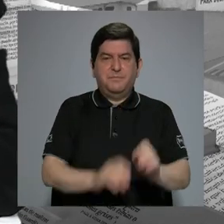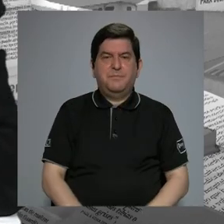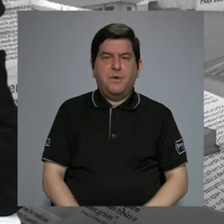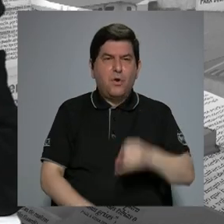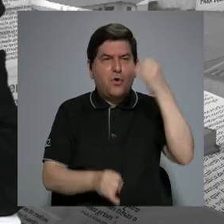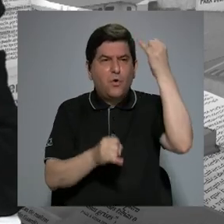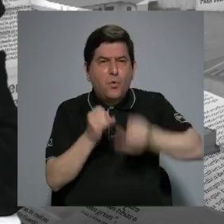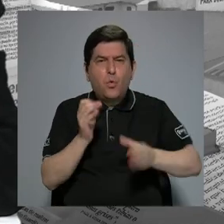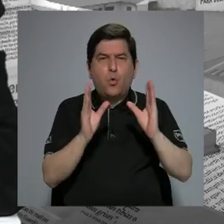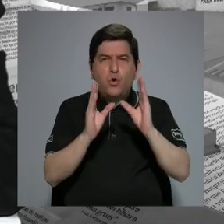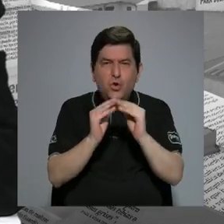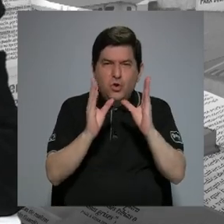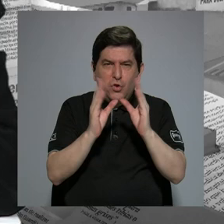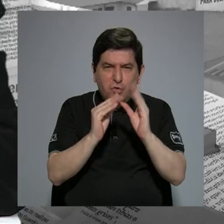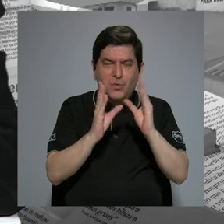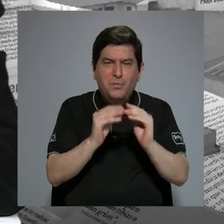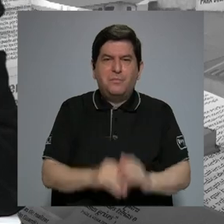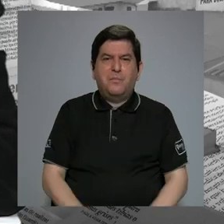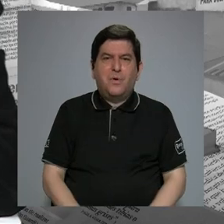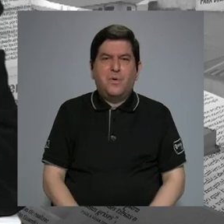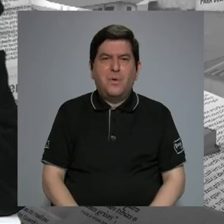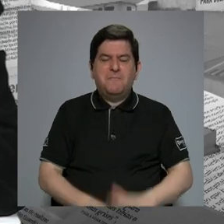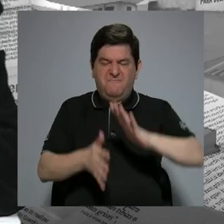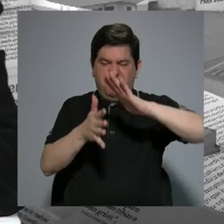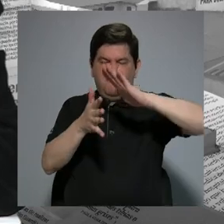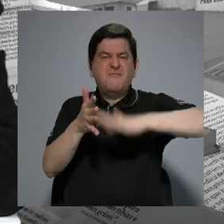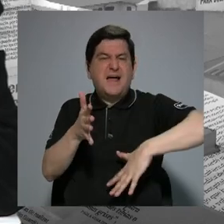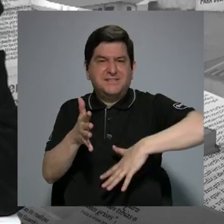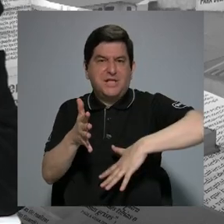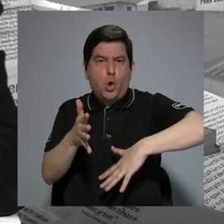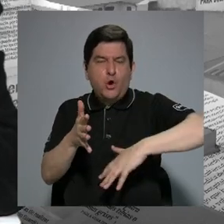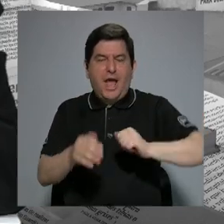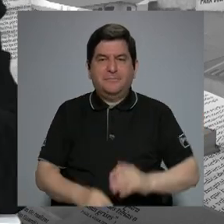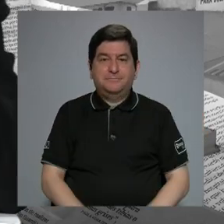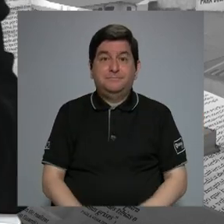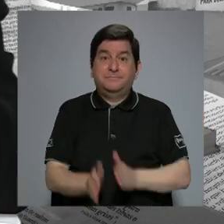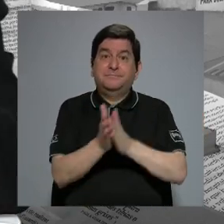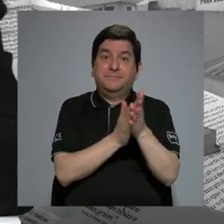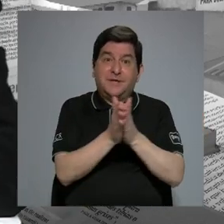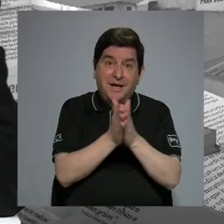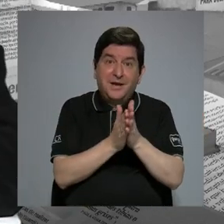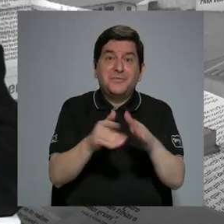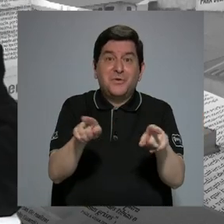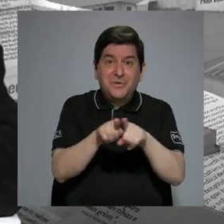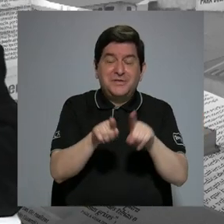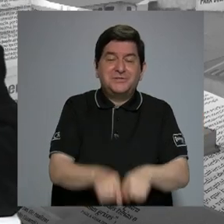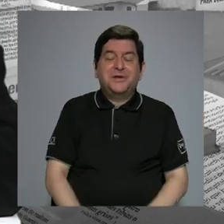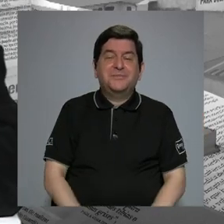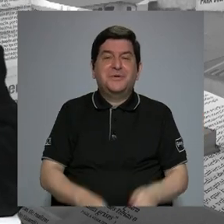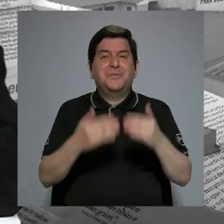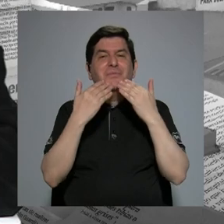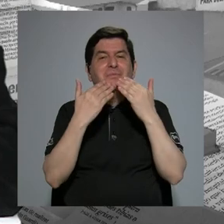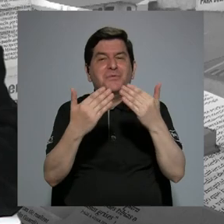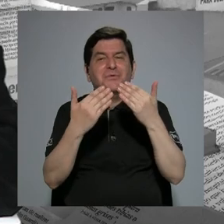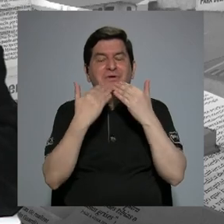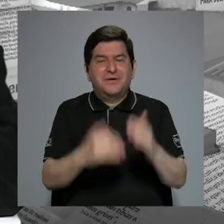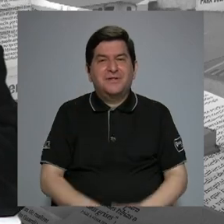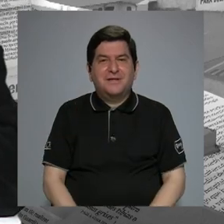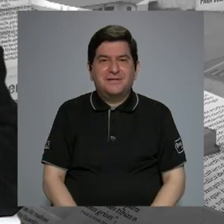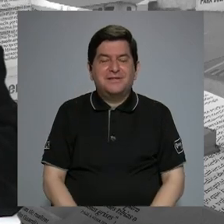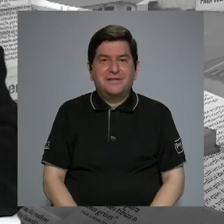el último congreso lo hicimos en Barcelona, a quien aprovecho para darle un agradecimiento a la